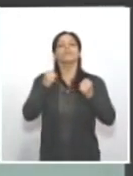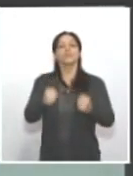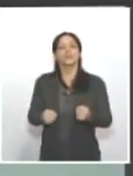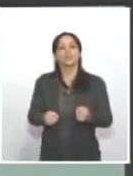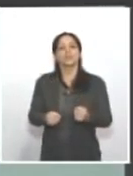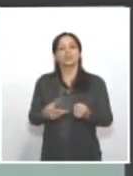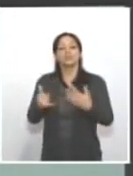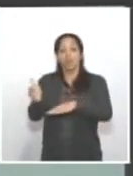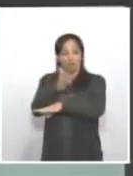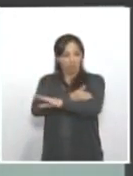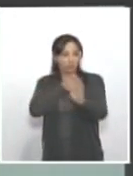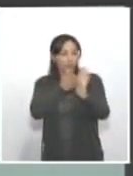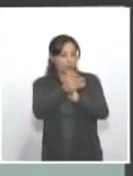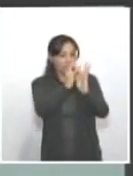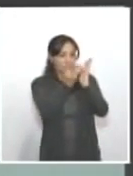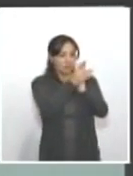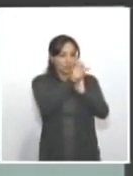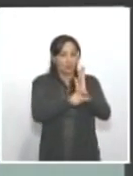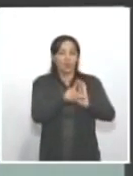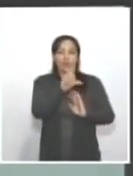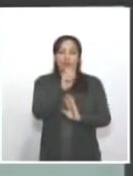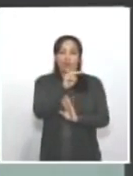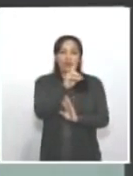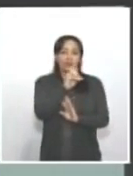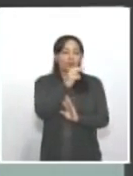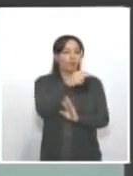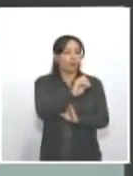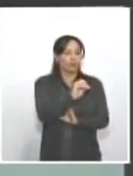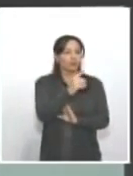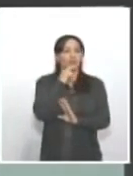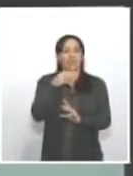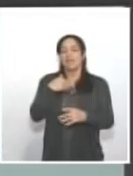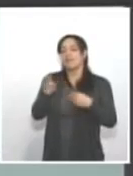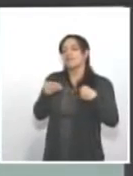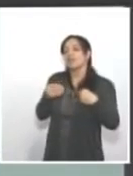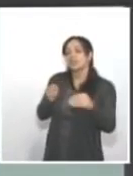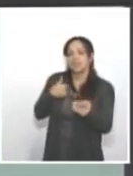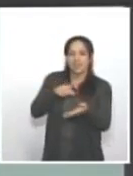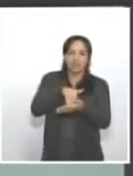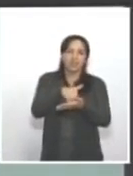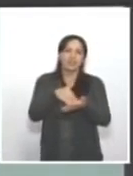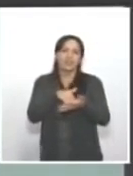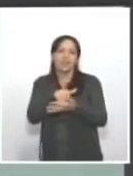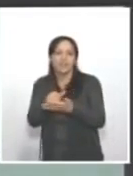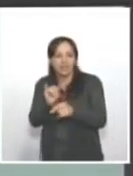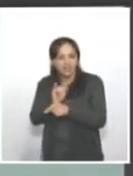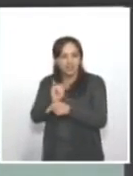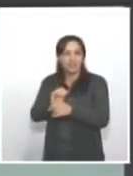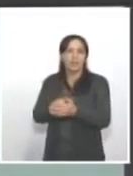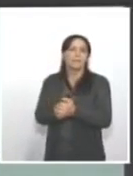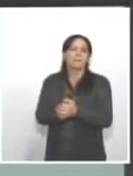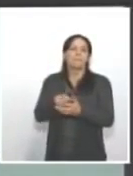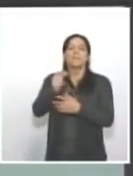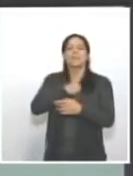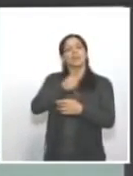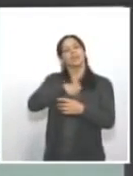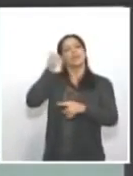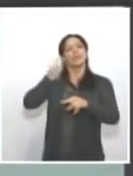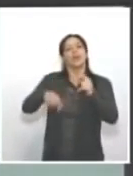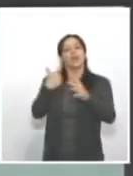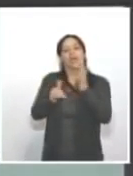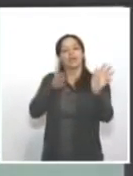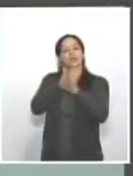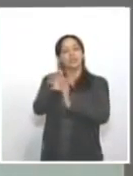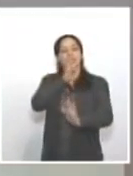Londoño, esa fragilidad, esa debilidad institucional, esa incapacidad legal de